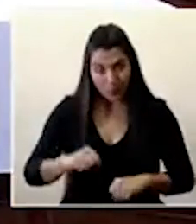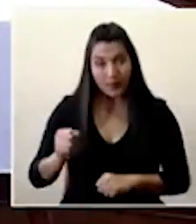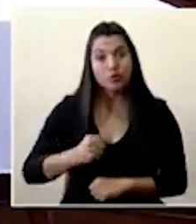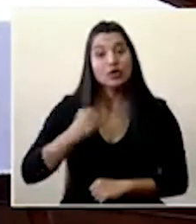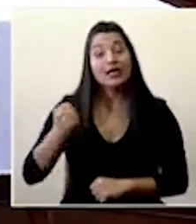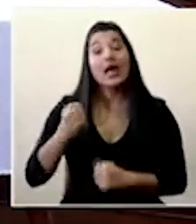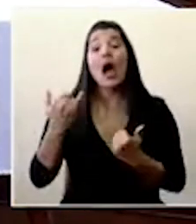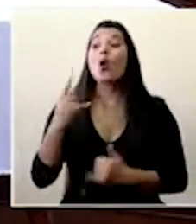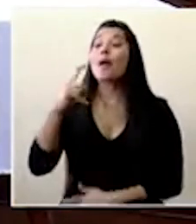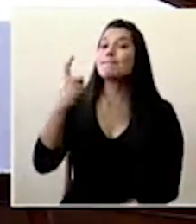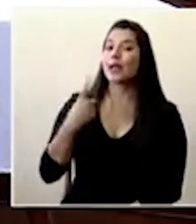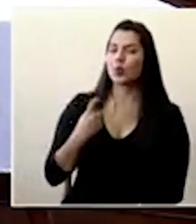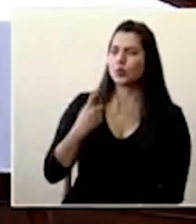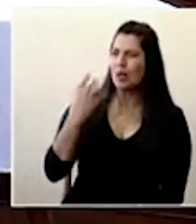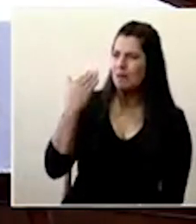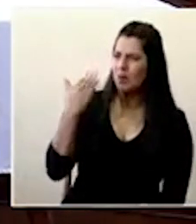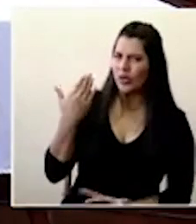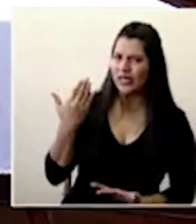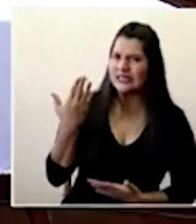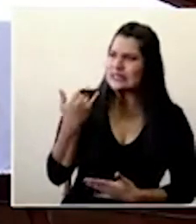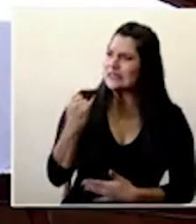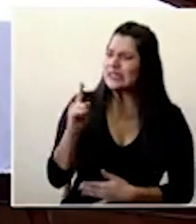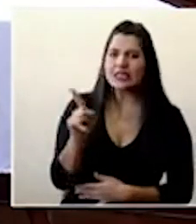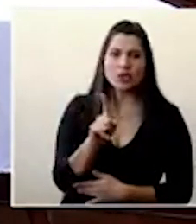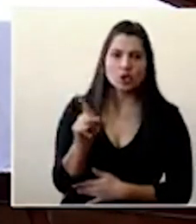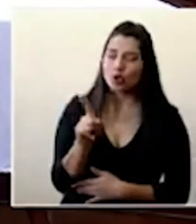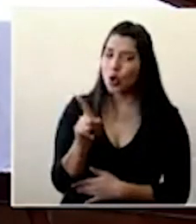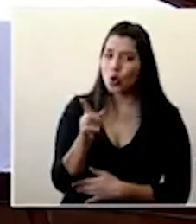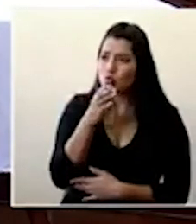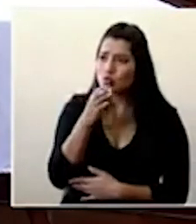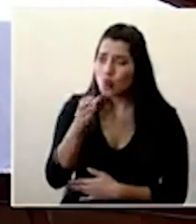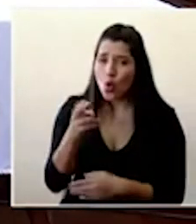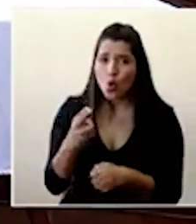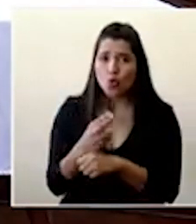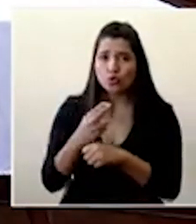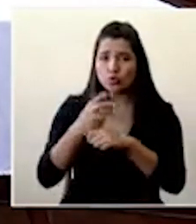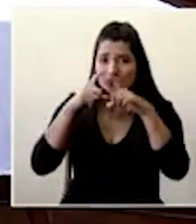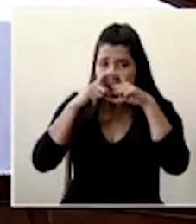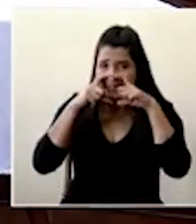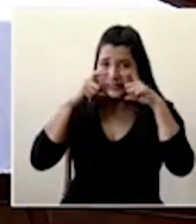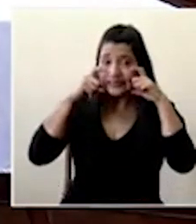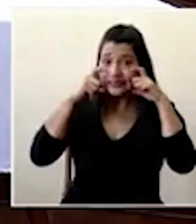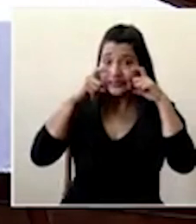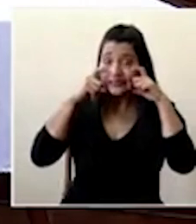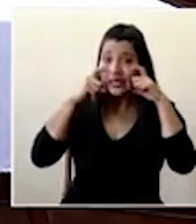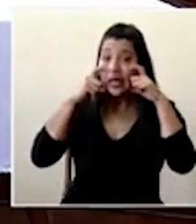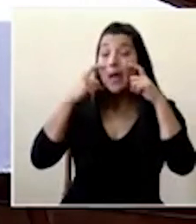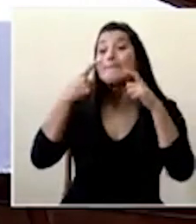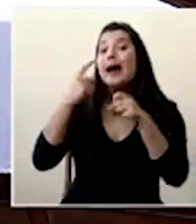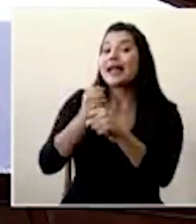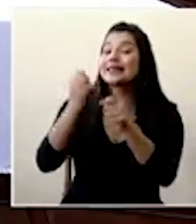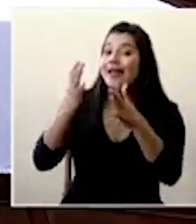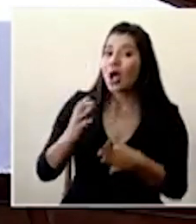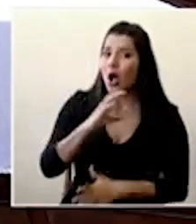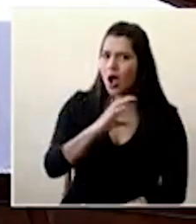Nos consultan de por qué si no se está recomendado el uso de mascarillas en funcionar o sea algunos funcionarios de la caja si las están usando